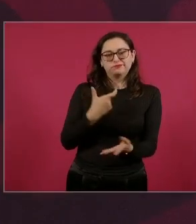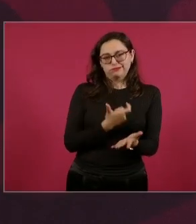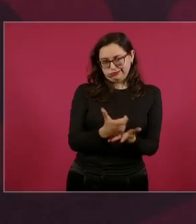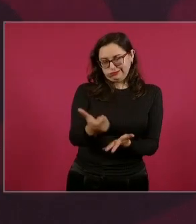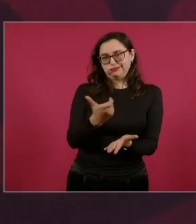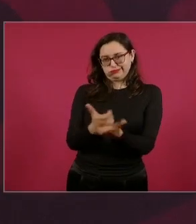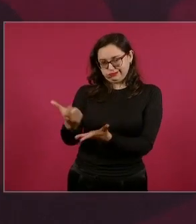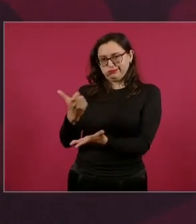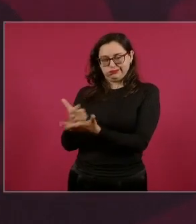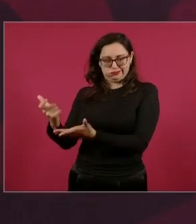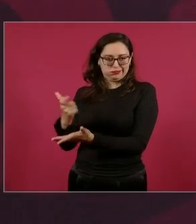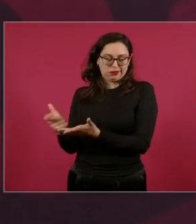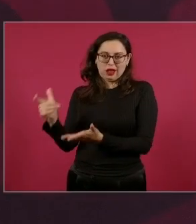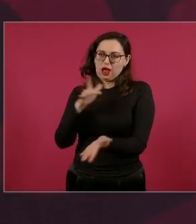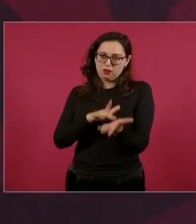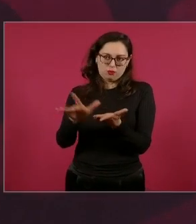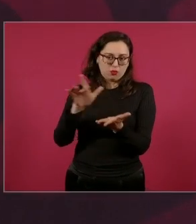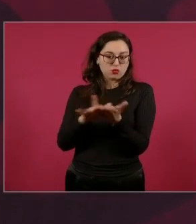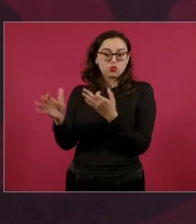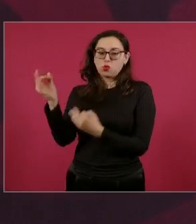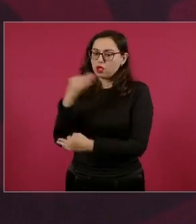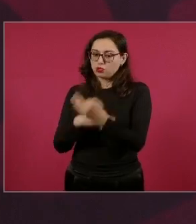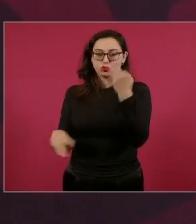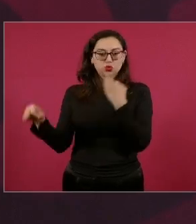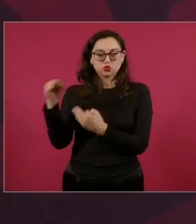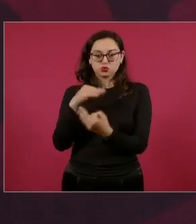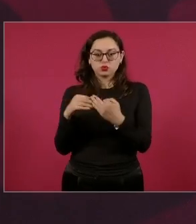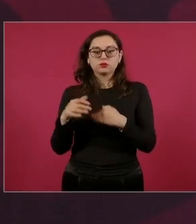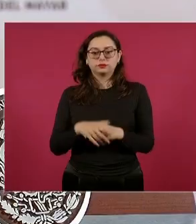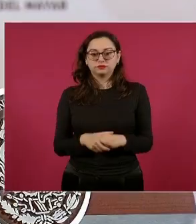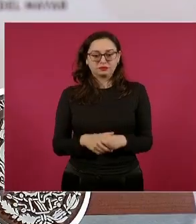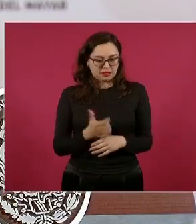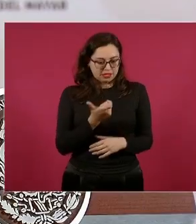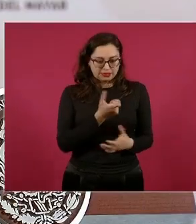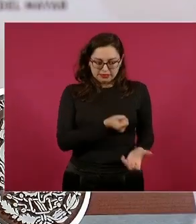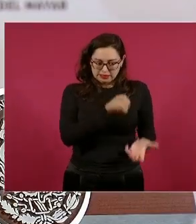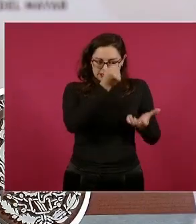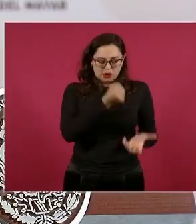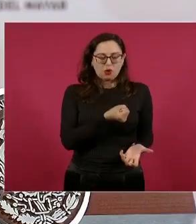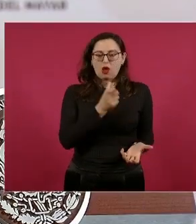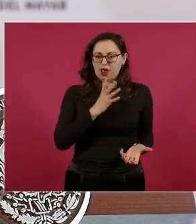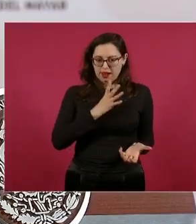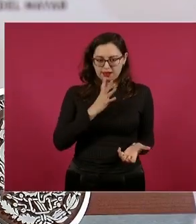tenemos los recursos, aunque